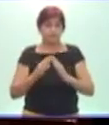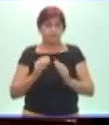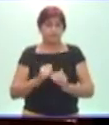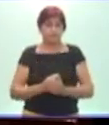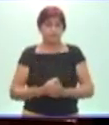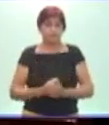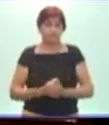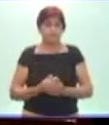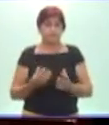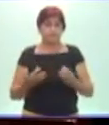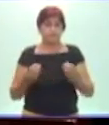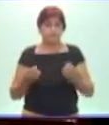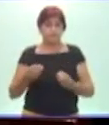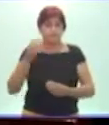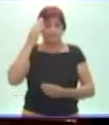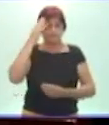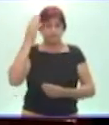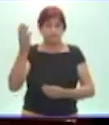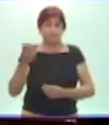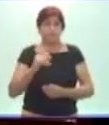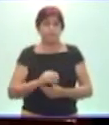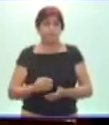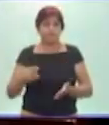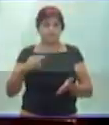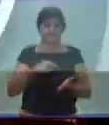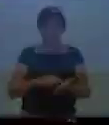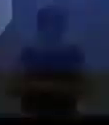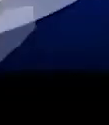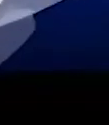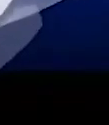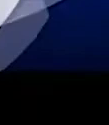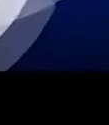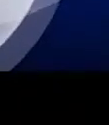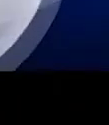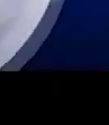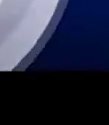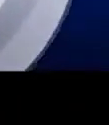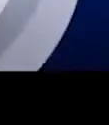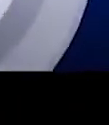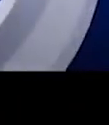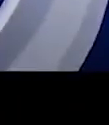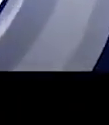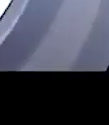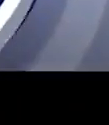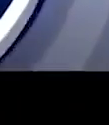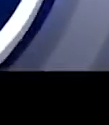bueno muchas gracias y hasta aquí el programa de hoy ha sido un placer un placer